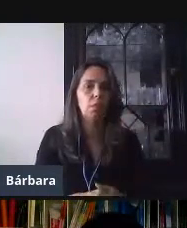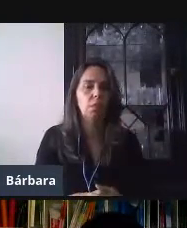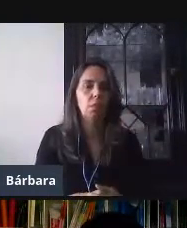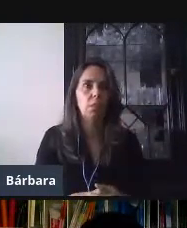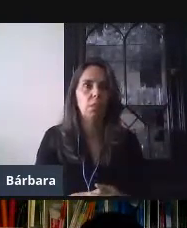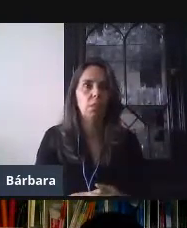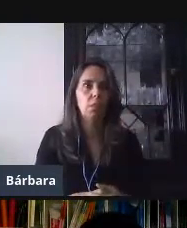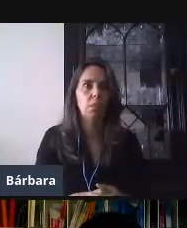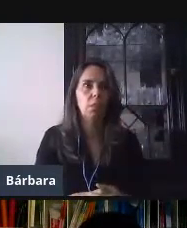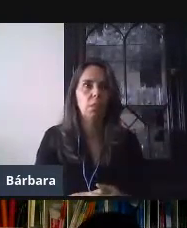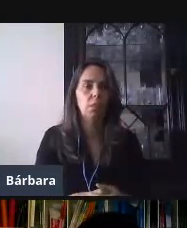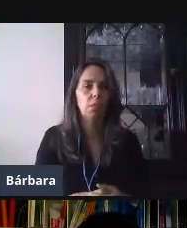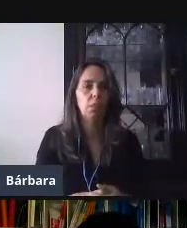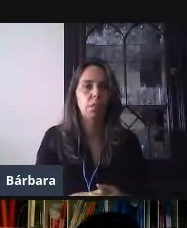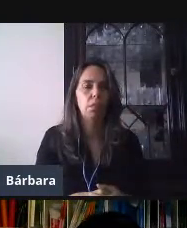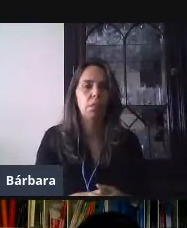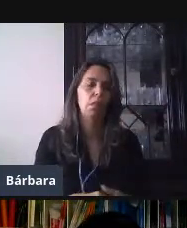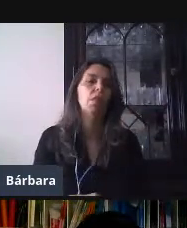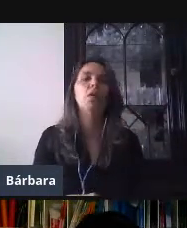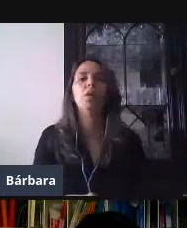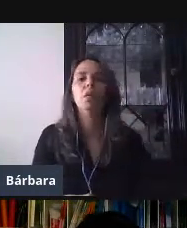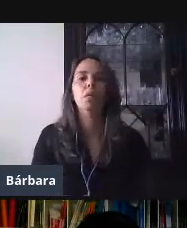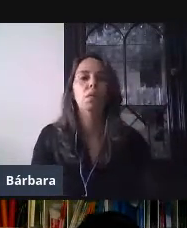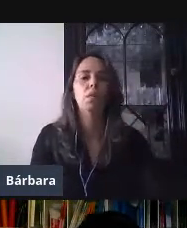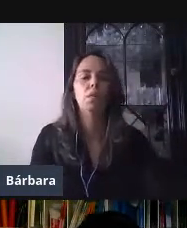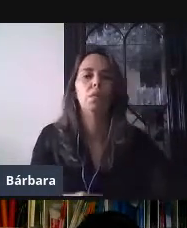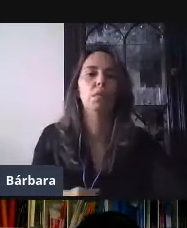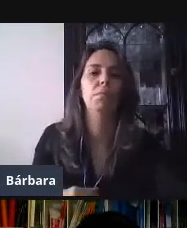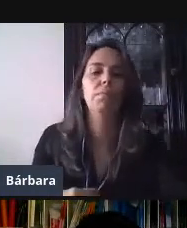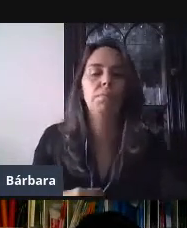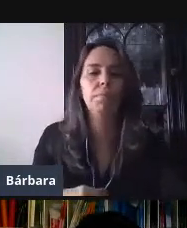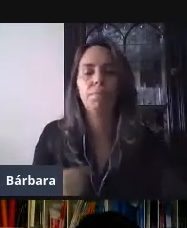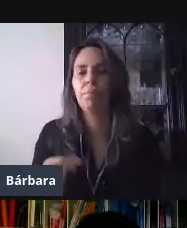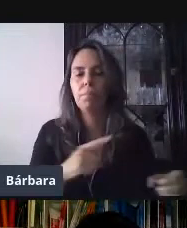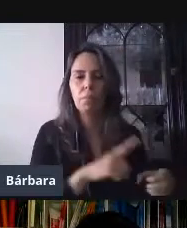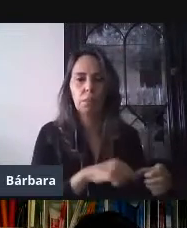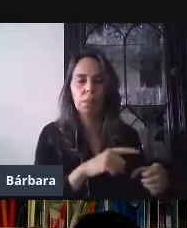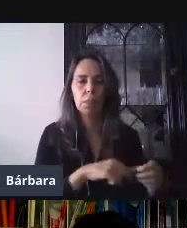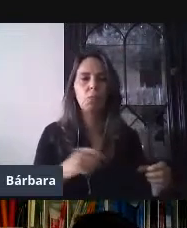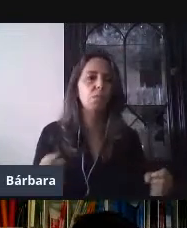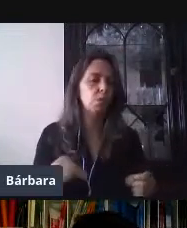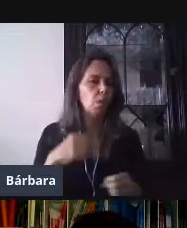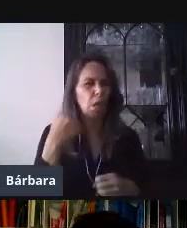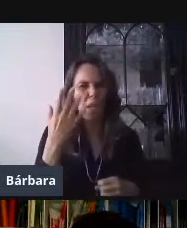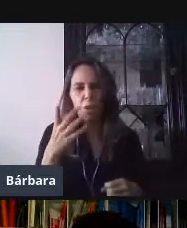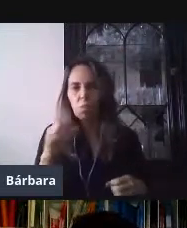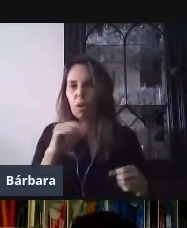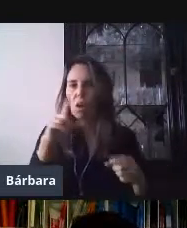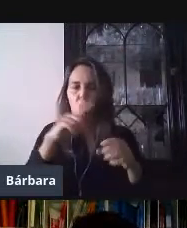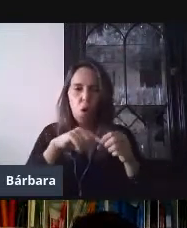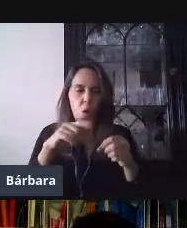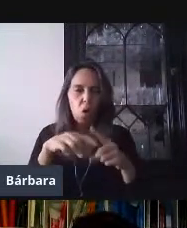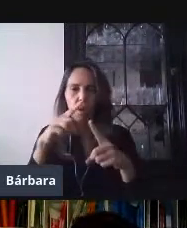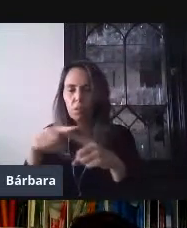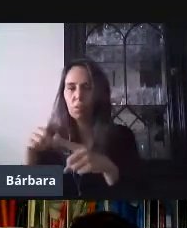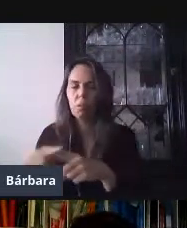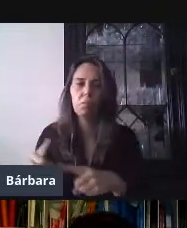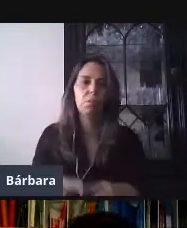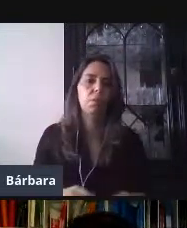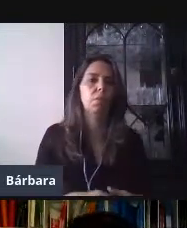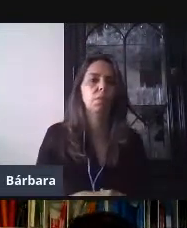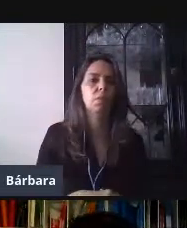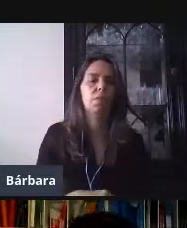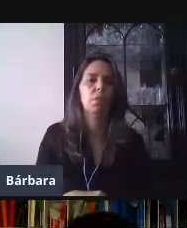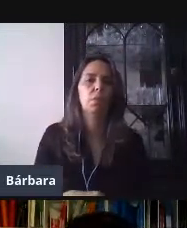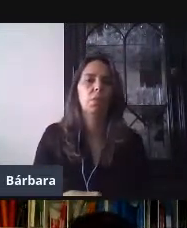ubican, digamos, figuras, o en este caso, colores, como son este... Pues ya los